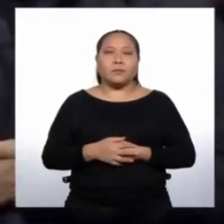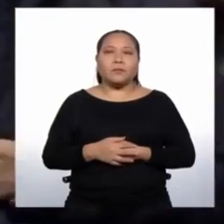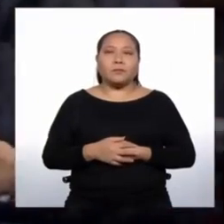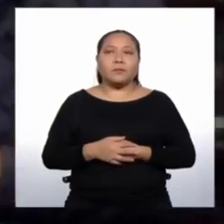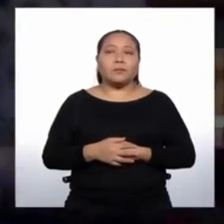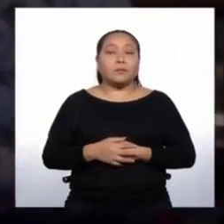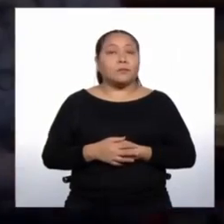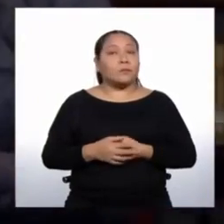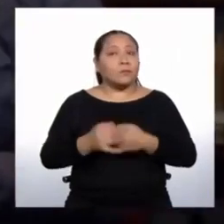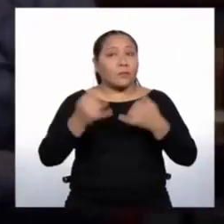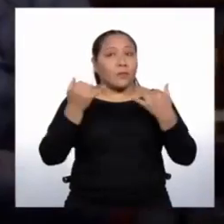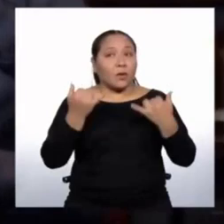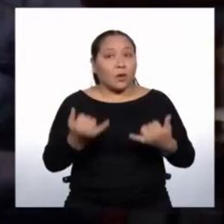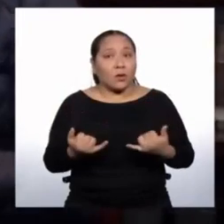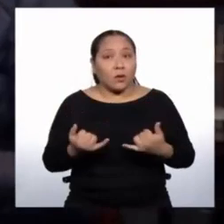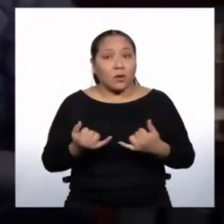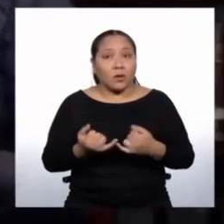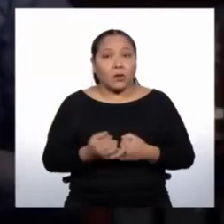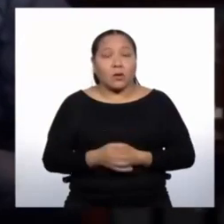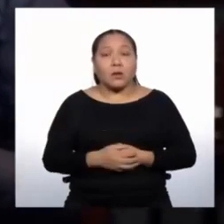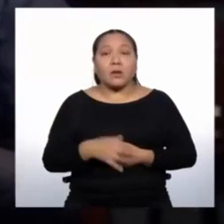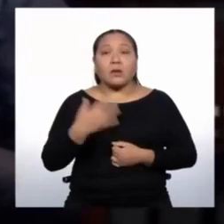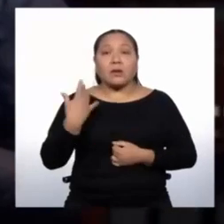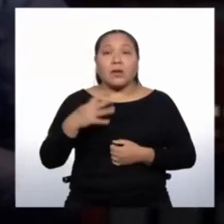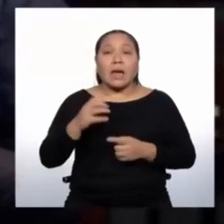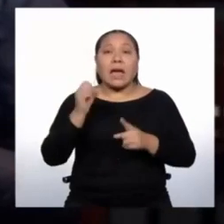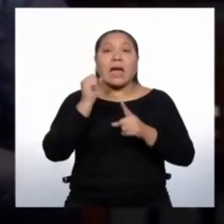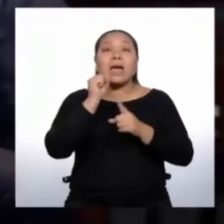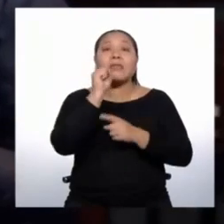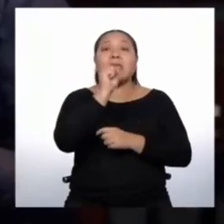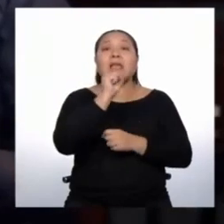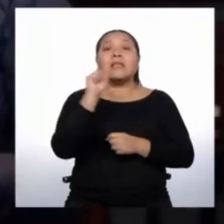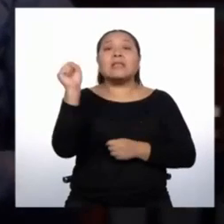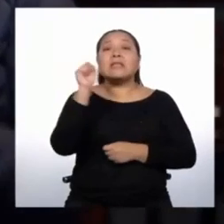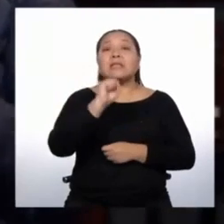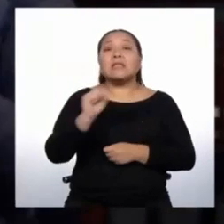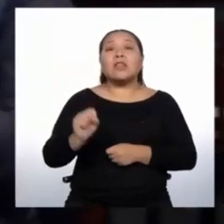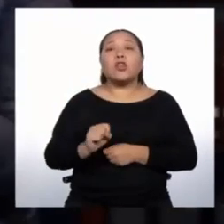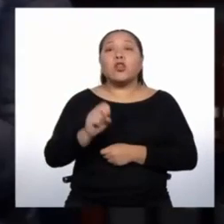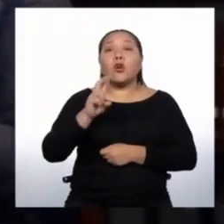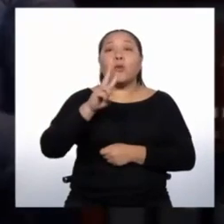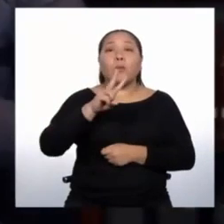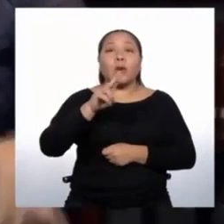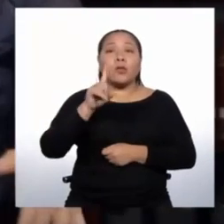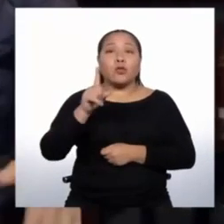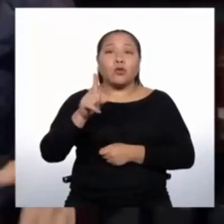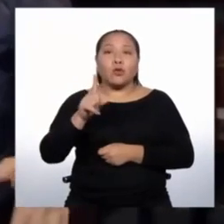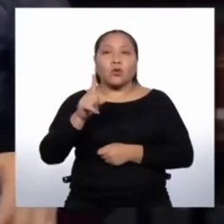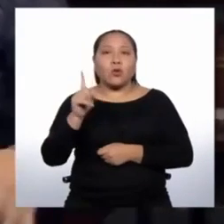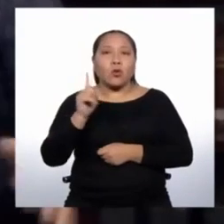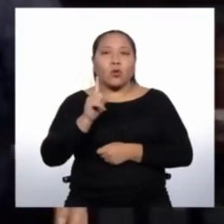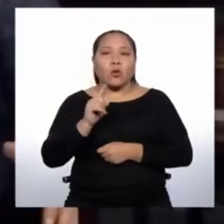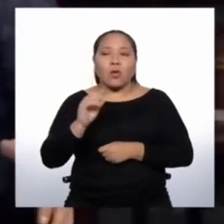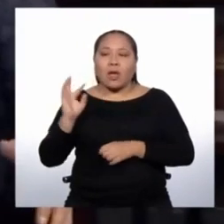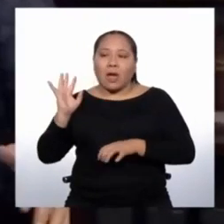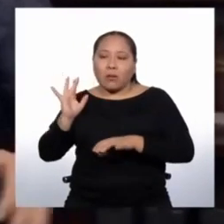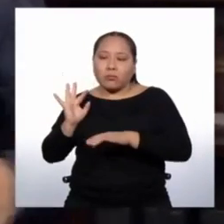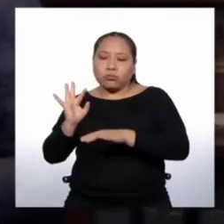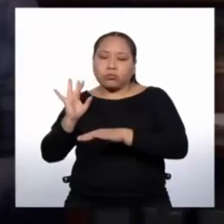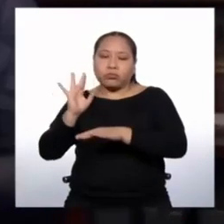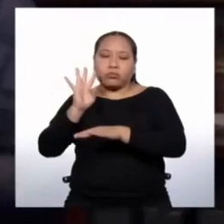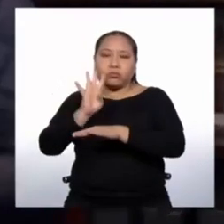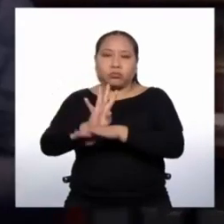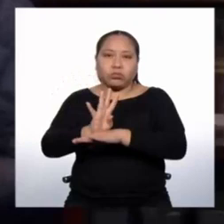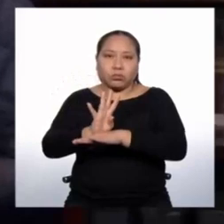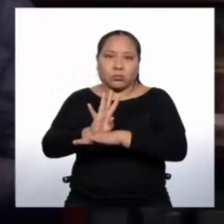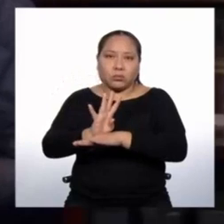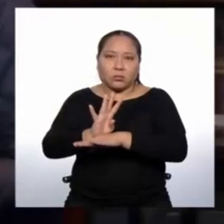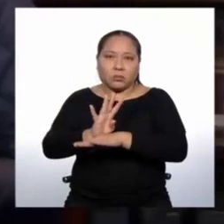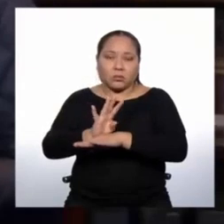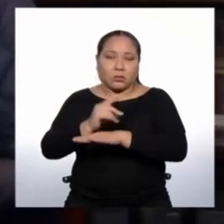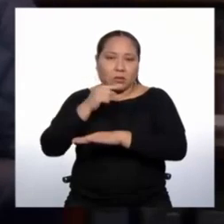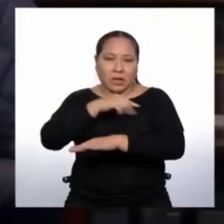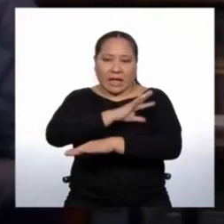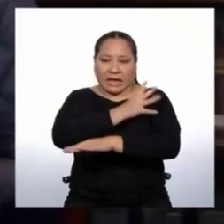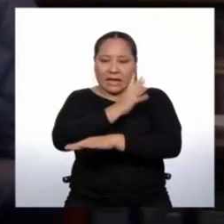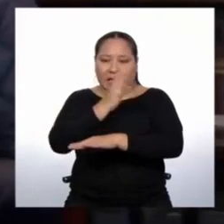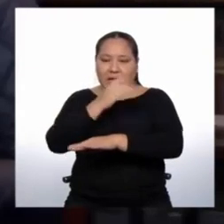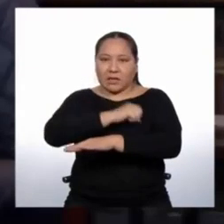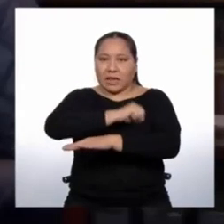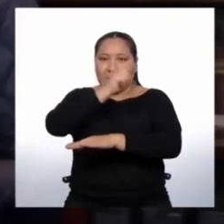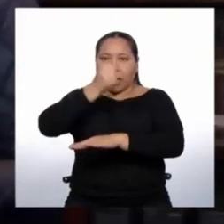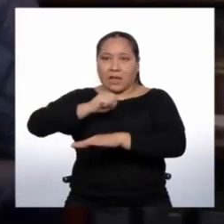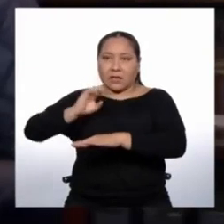Hoy, ya bien entrado el siglo XXI, no podemos hablar de migraciones del campo a la ciudad. Ya no. Según estudios